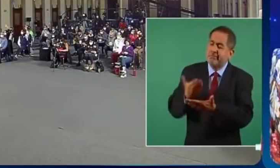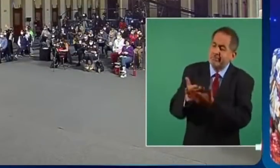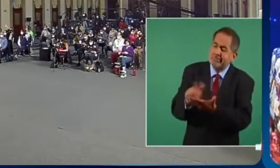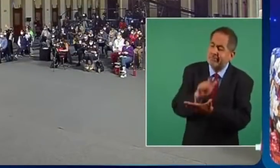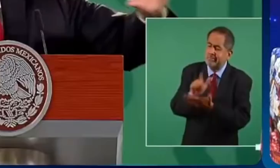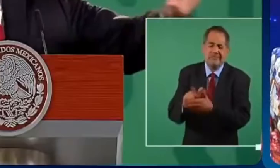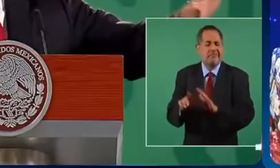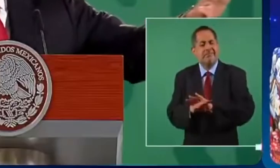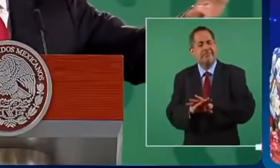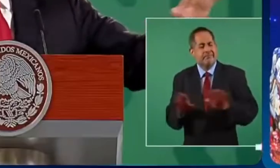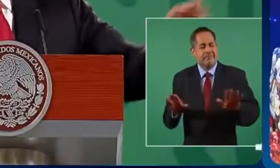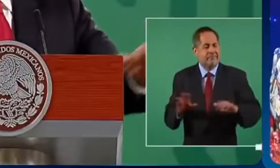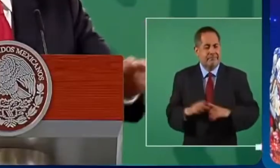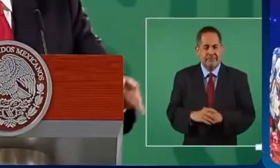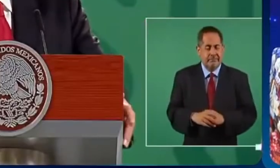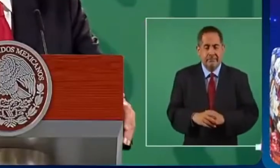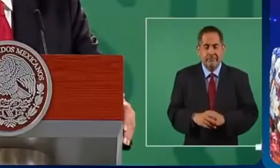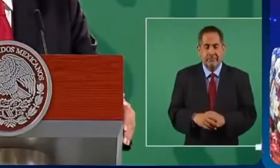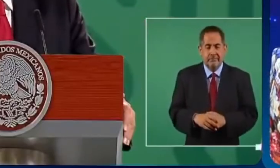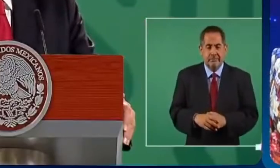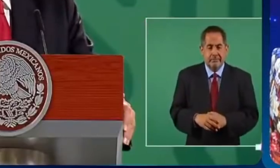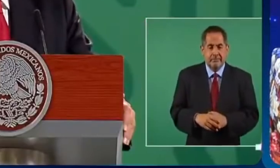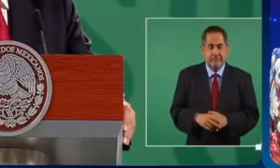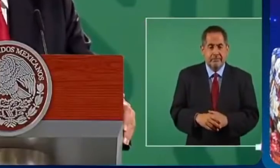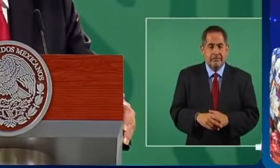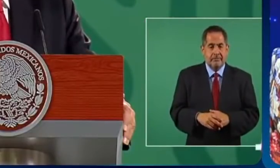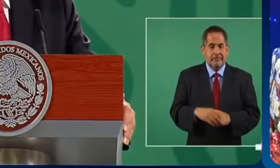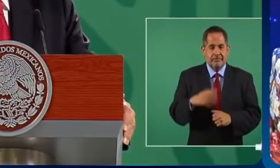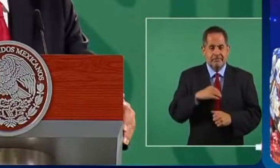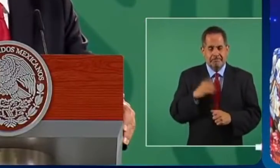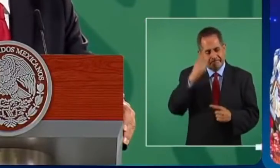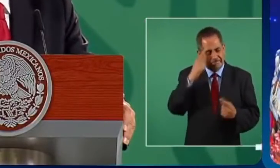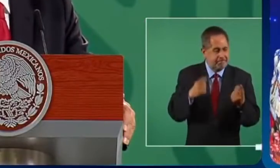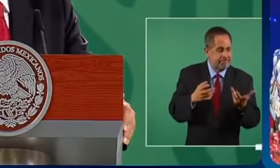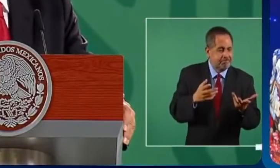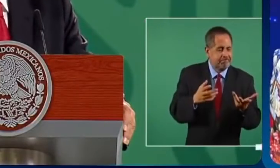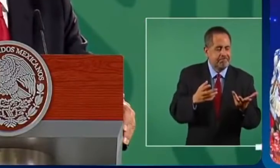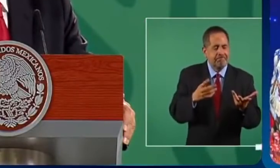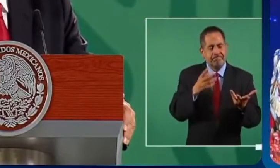tengo este que optar entre inconvenientes